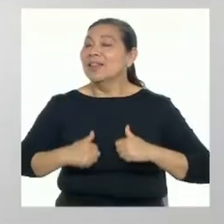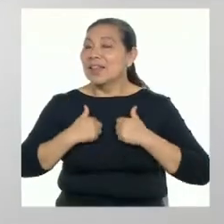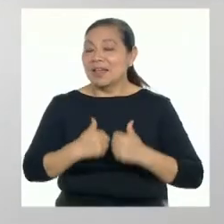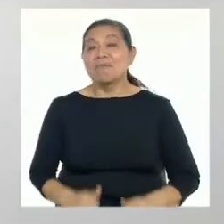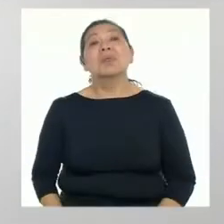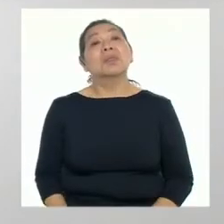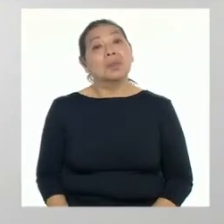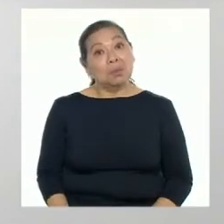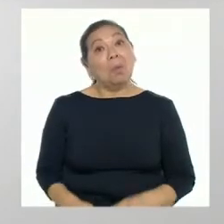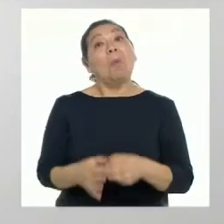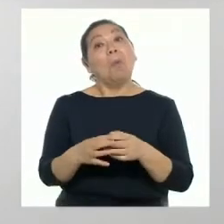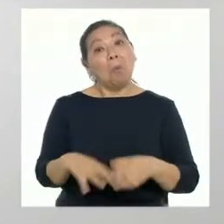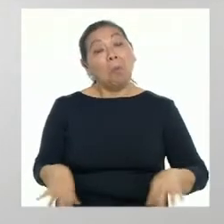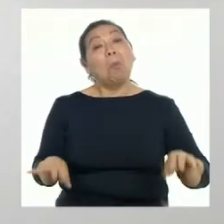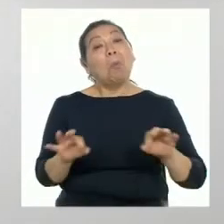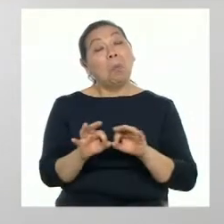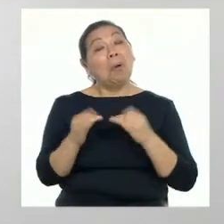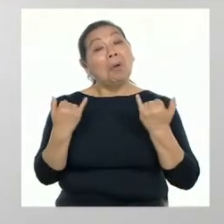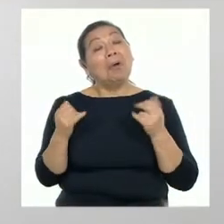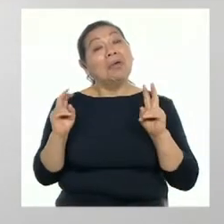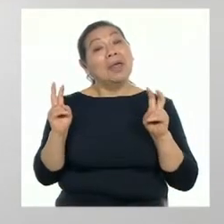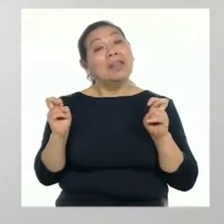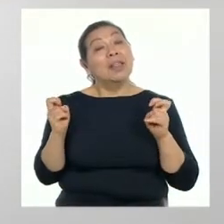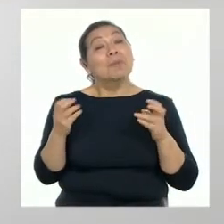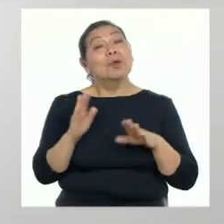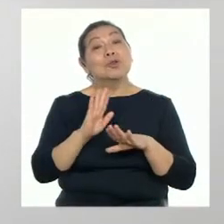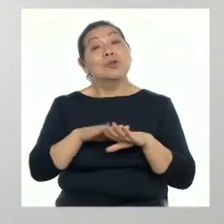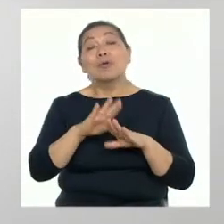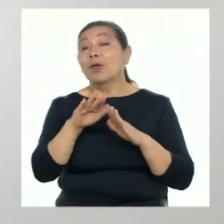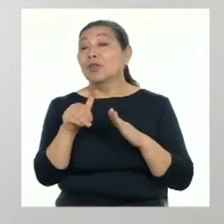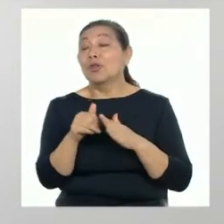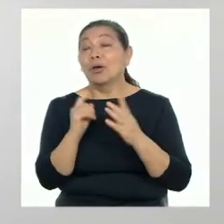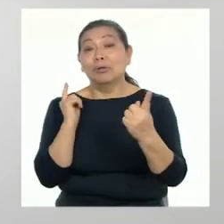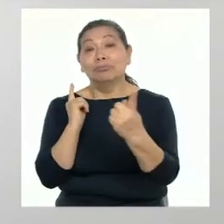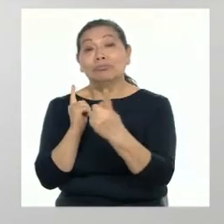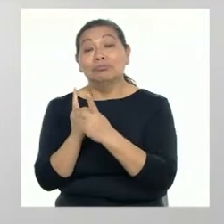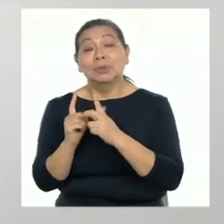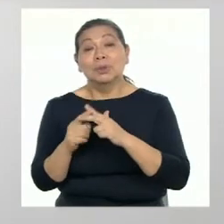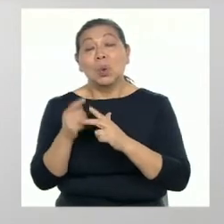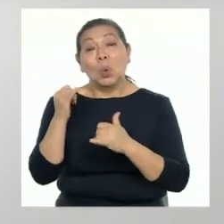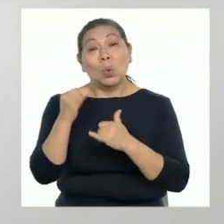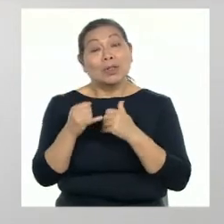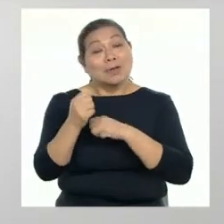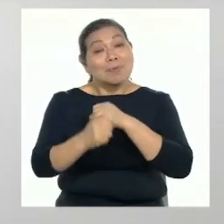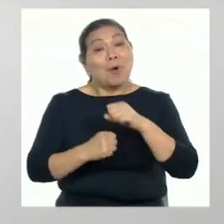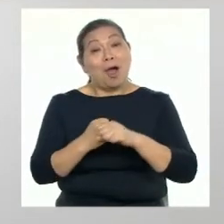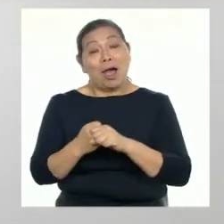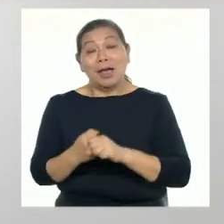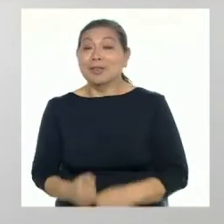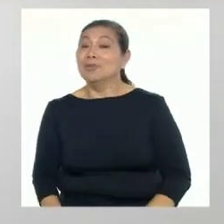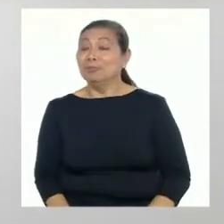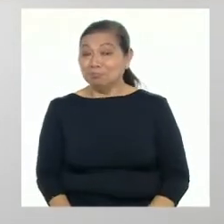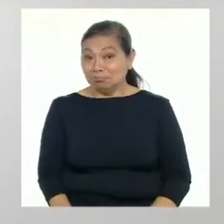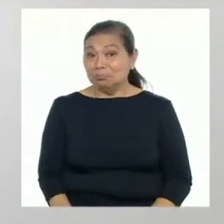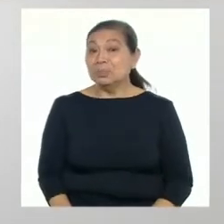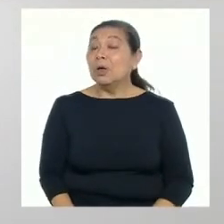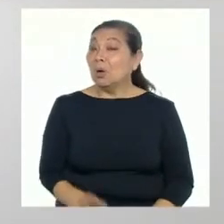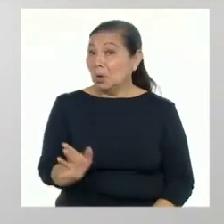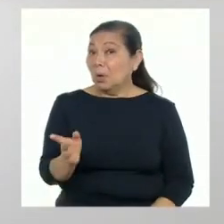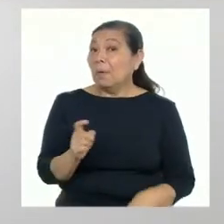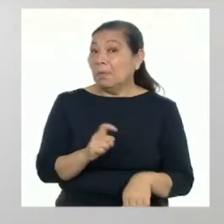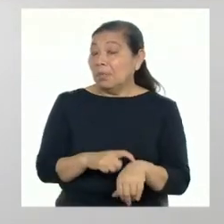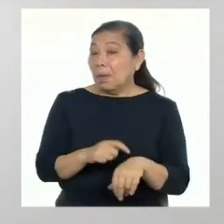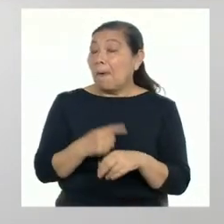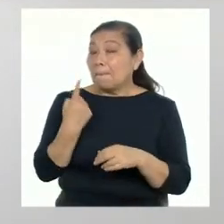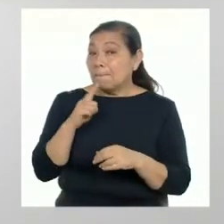Ah, qué importante hablar de ese tema. Sobre todo, estando a puertas de iniciar el último año de educación escolar. Un momento